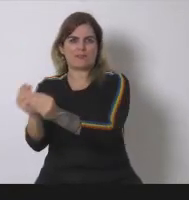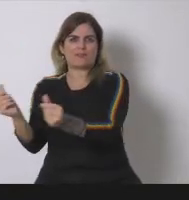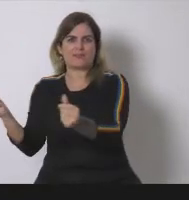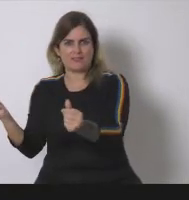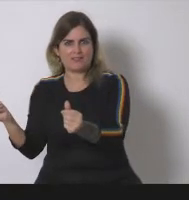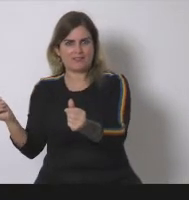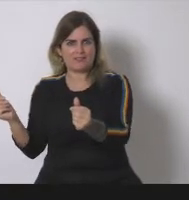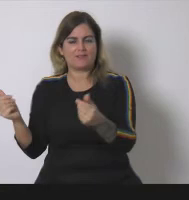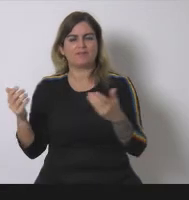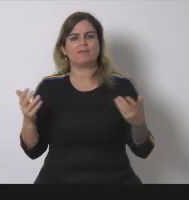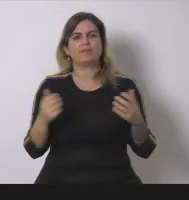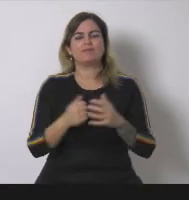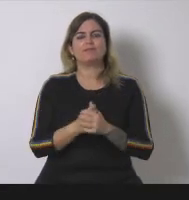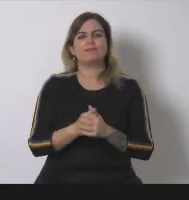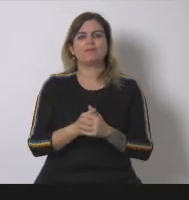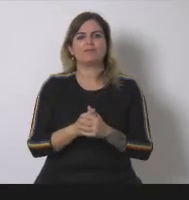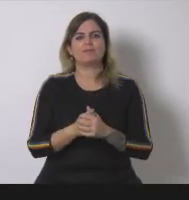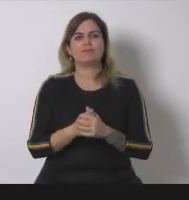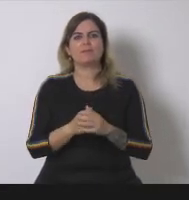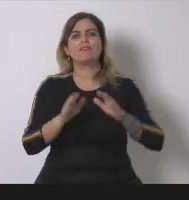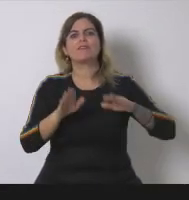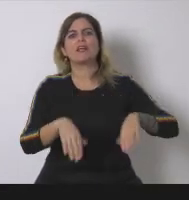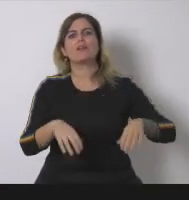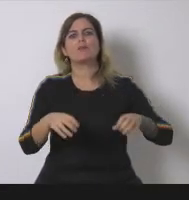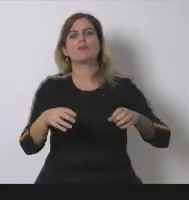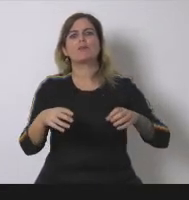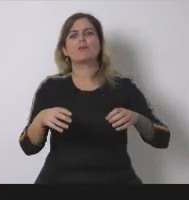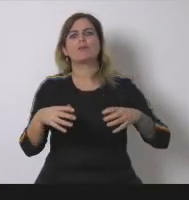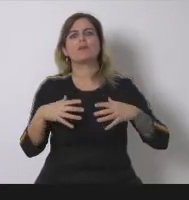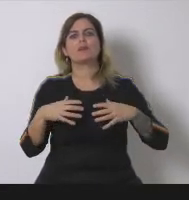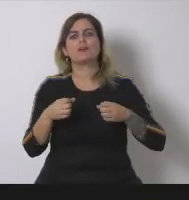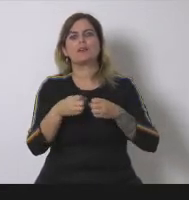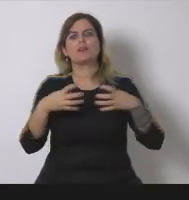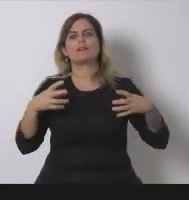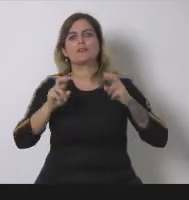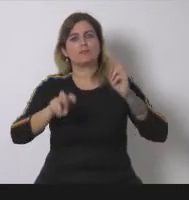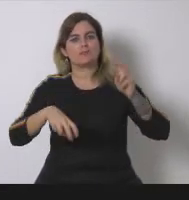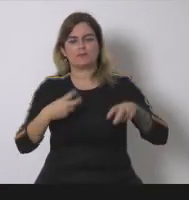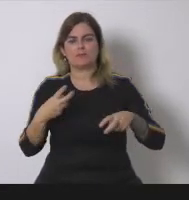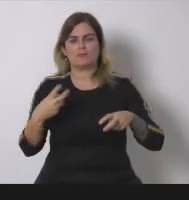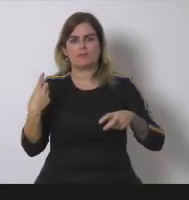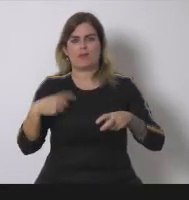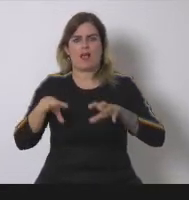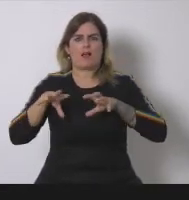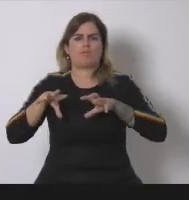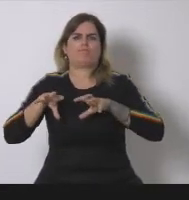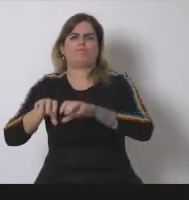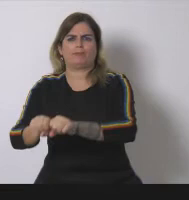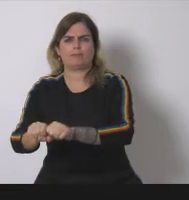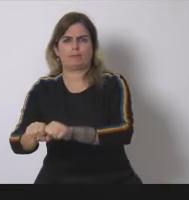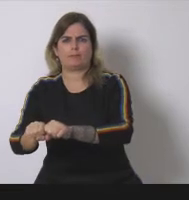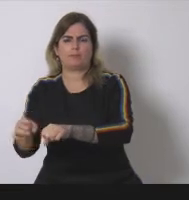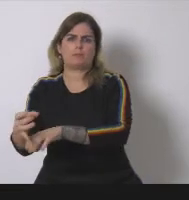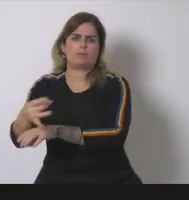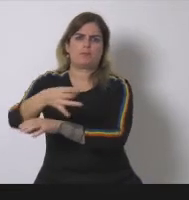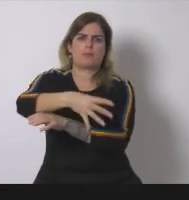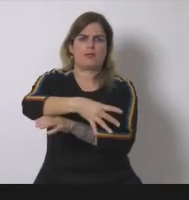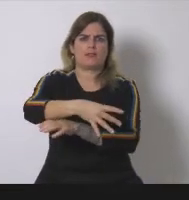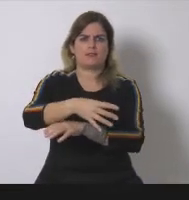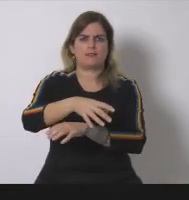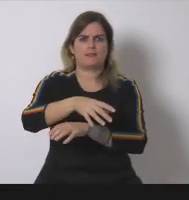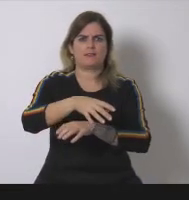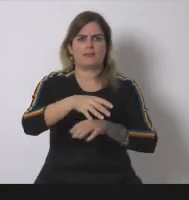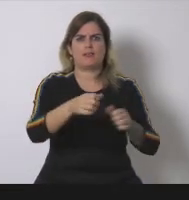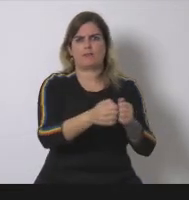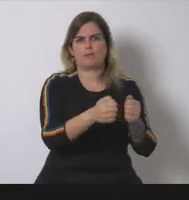y las renovables ocupan evidentemente mucho más espacio de lo que representaría la fósil representaría la